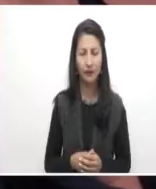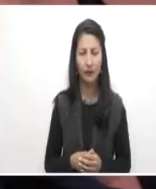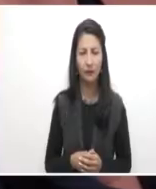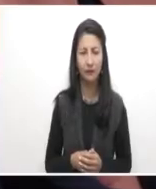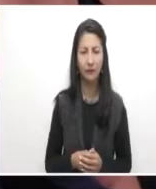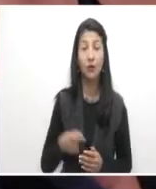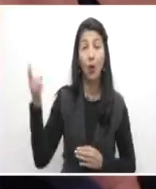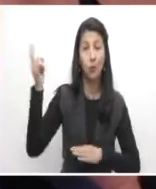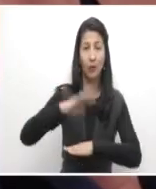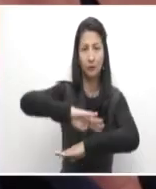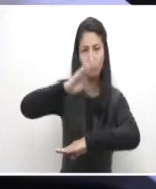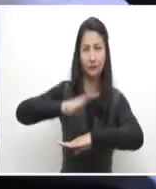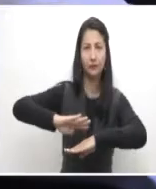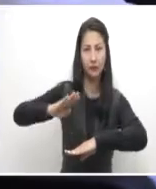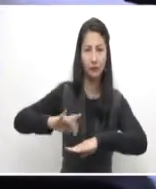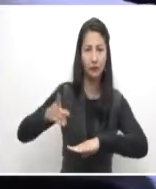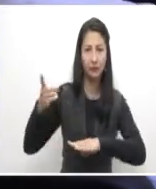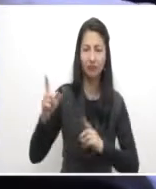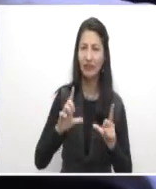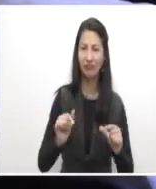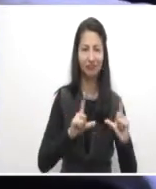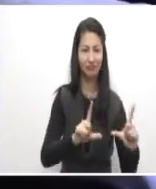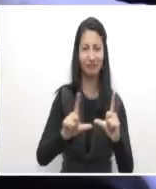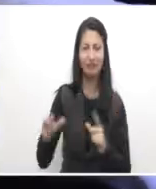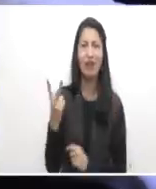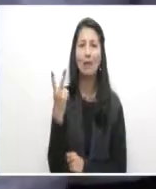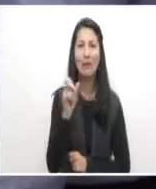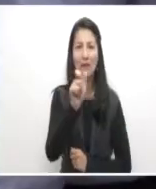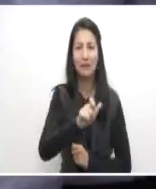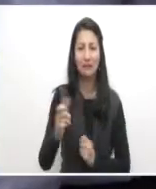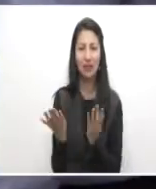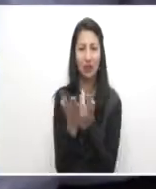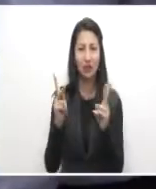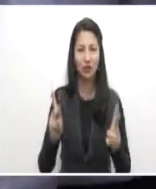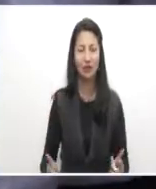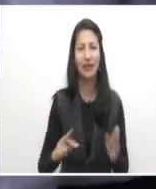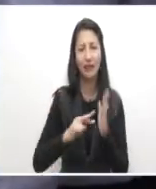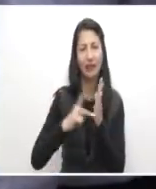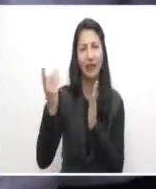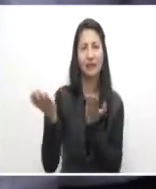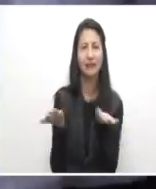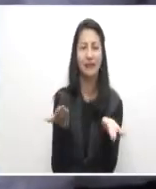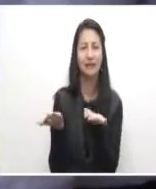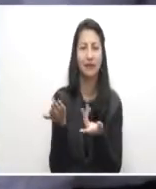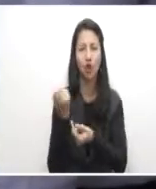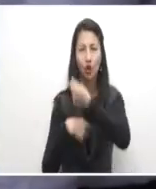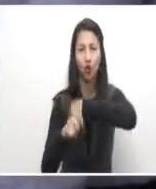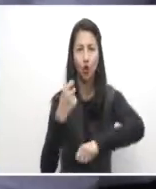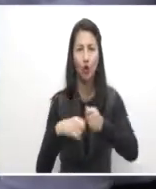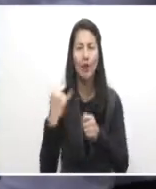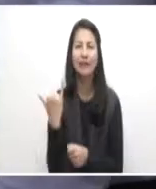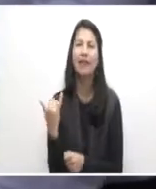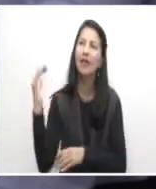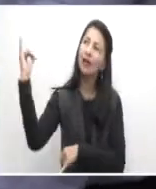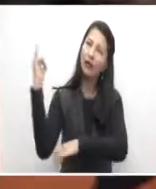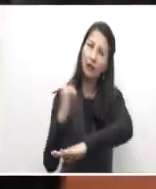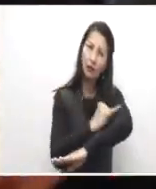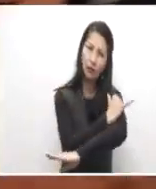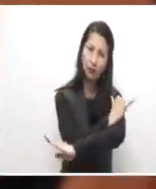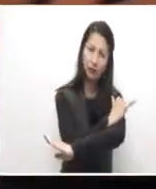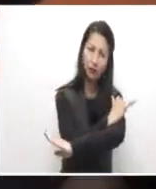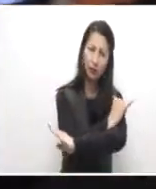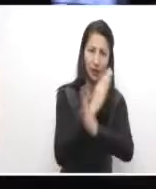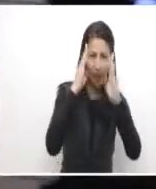En Antioquia se certificaron los primeros 20 aprendices del programa técnico en servicios comerciales y aeroportuarios a